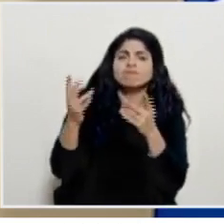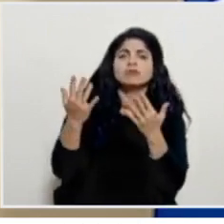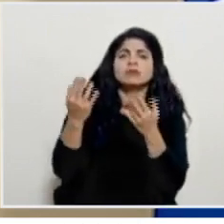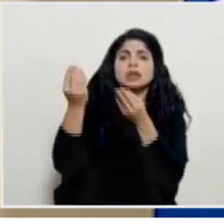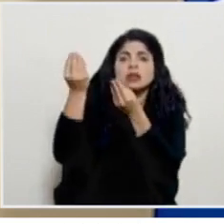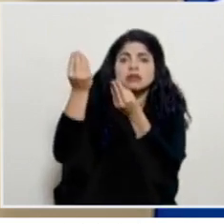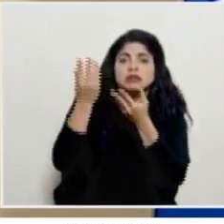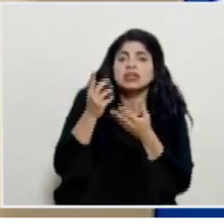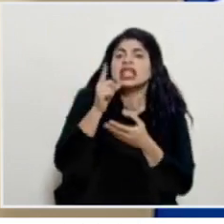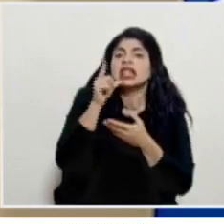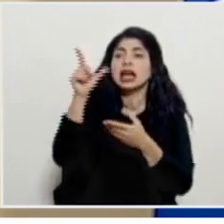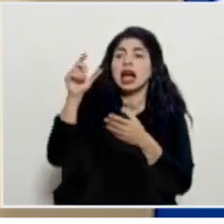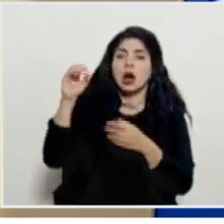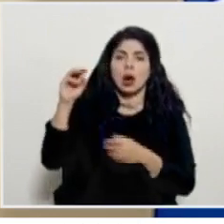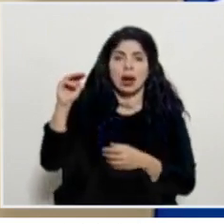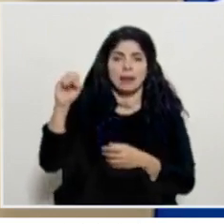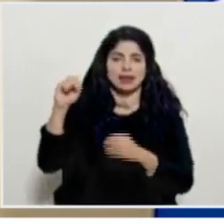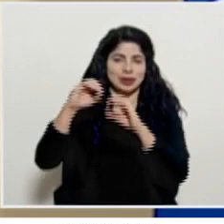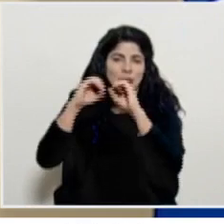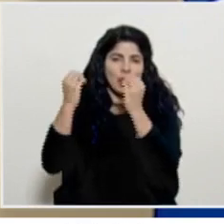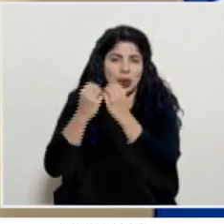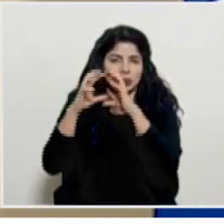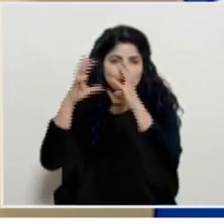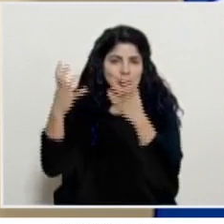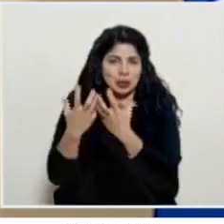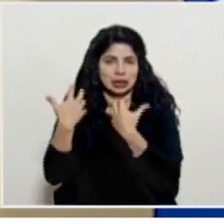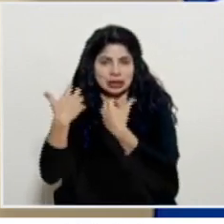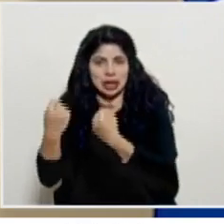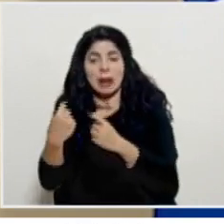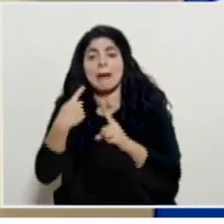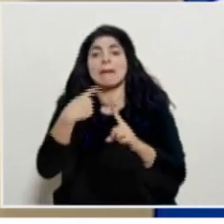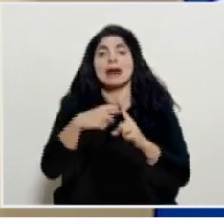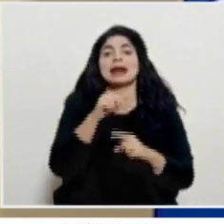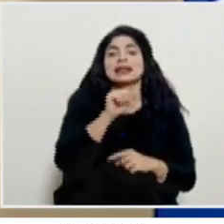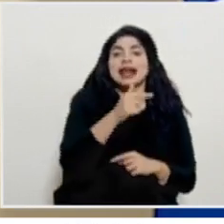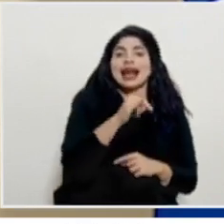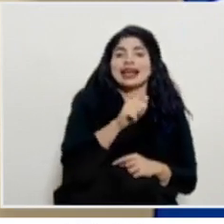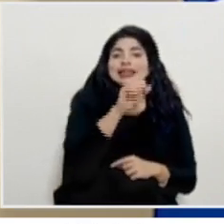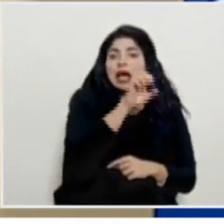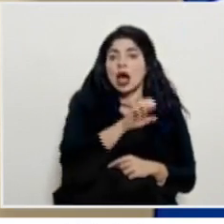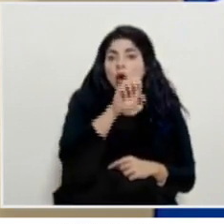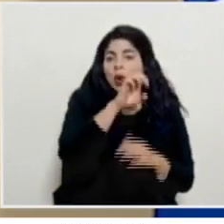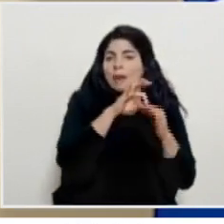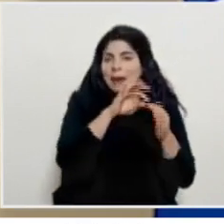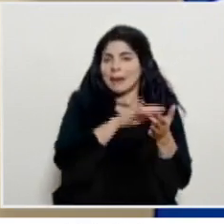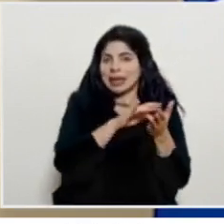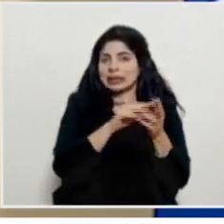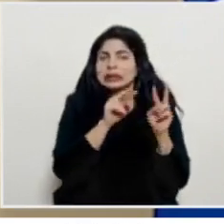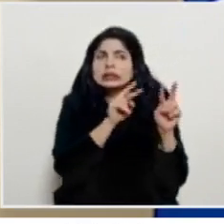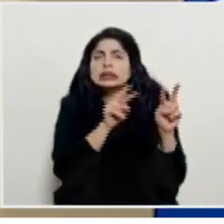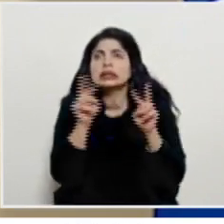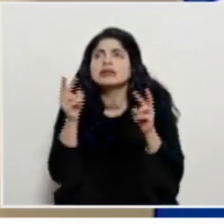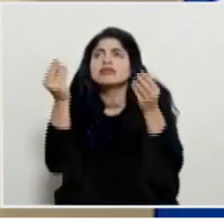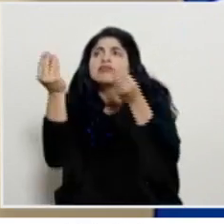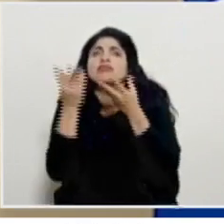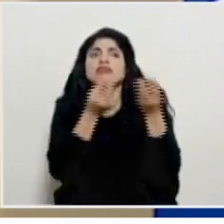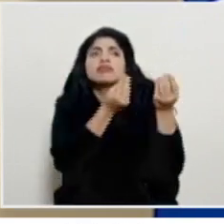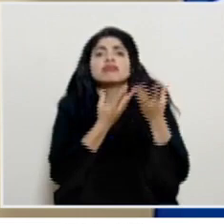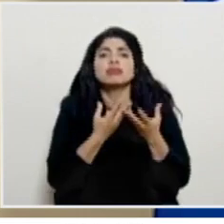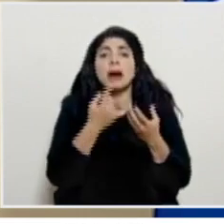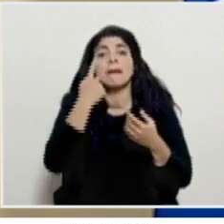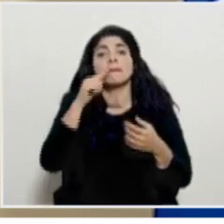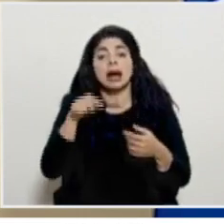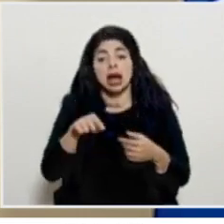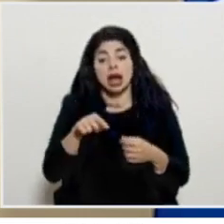tanto la Organización Mundial de la Salud como la Agencia Europea de Medicamentos con el fin de establecer el uso